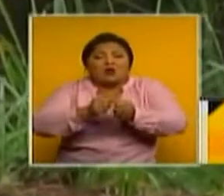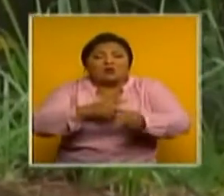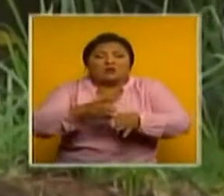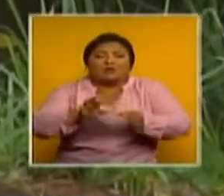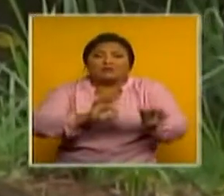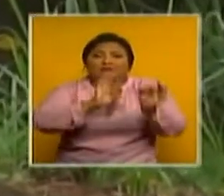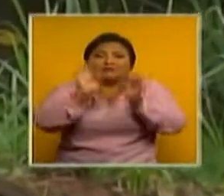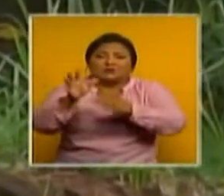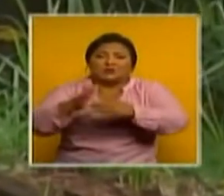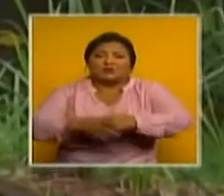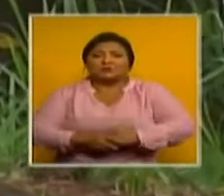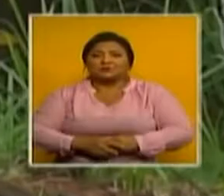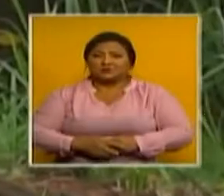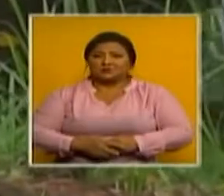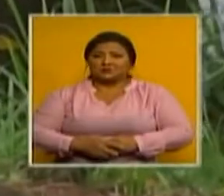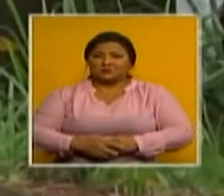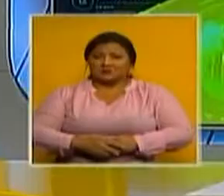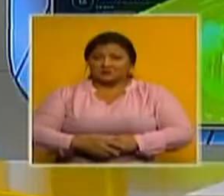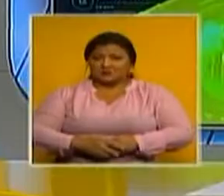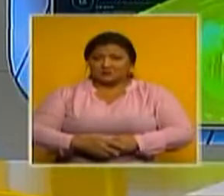Contento, Noticiero 1.